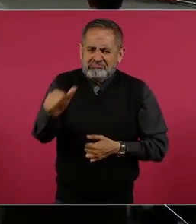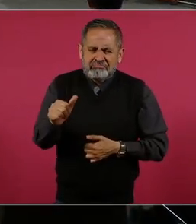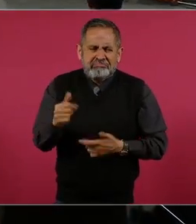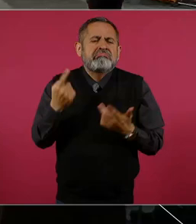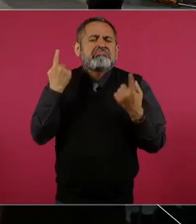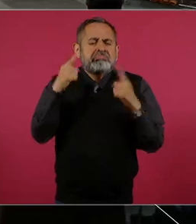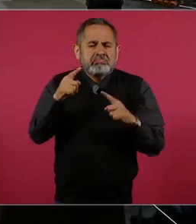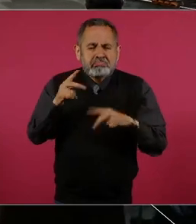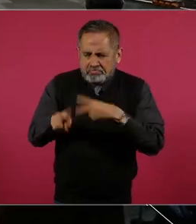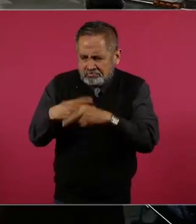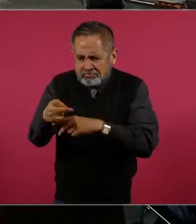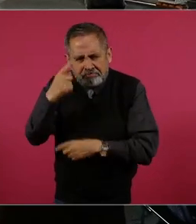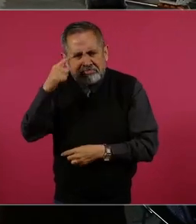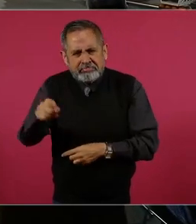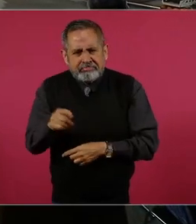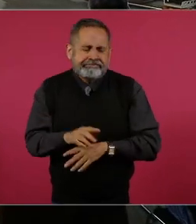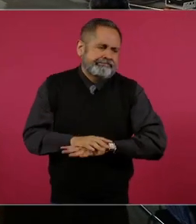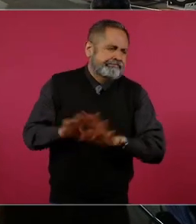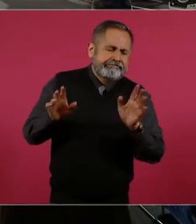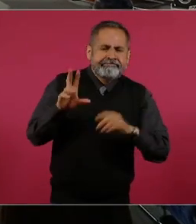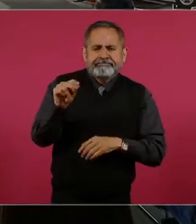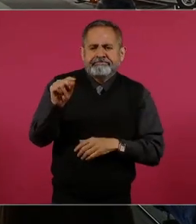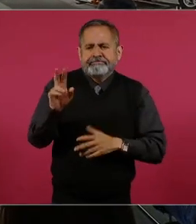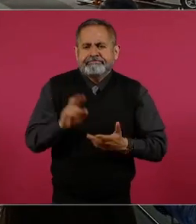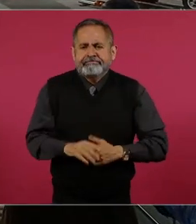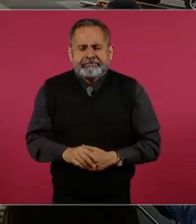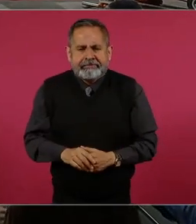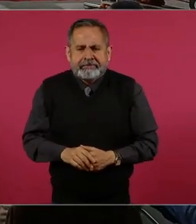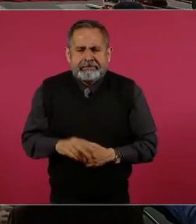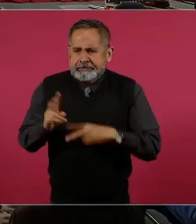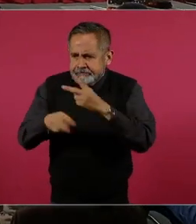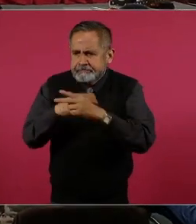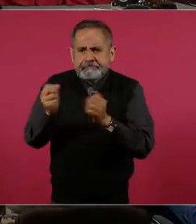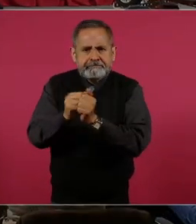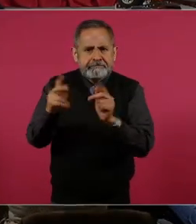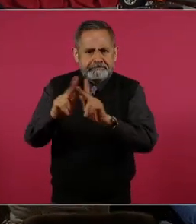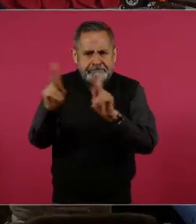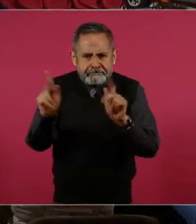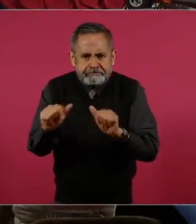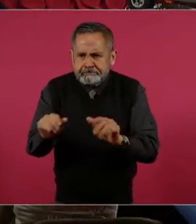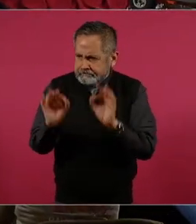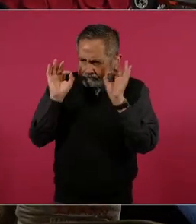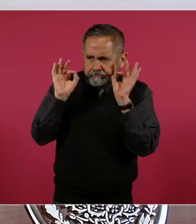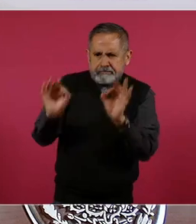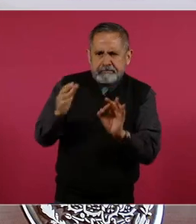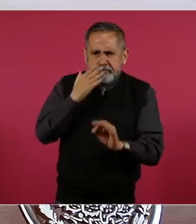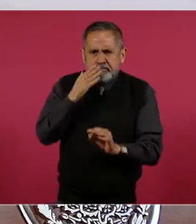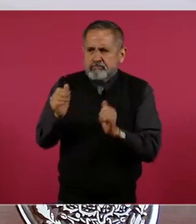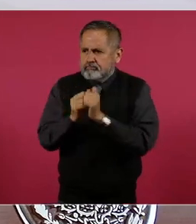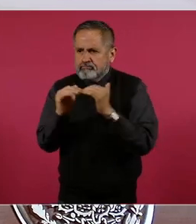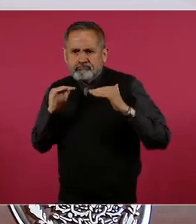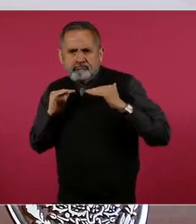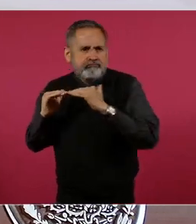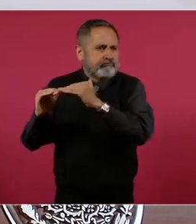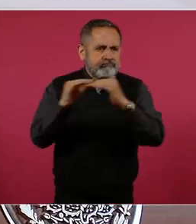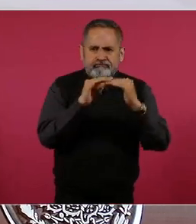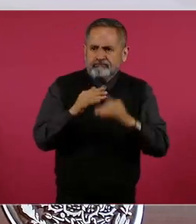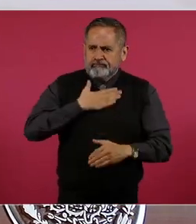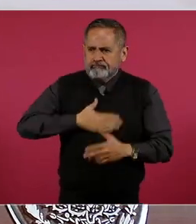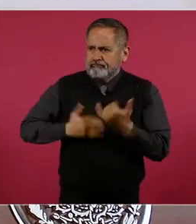una salida pacífica, democrática,